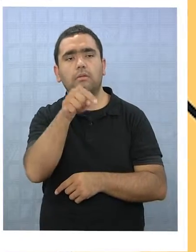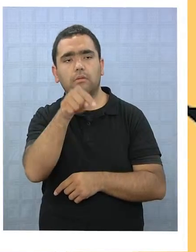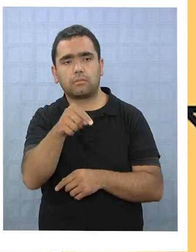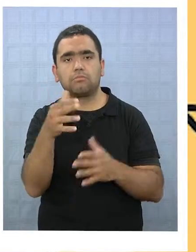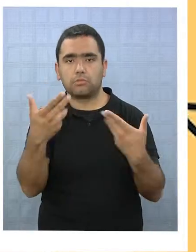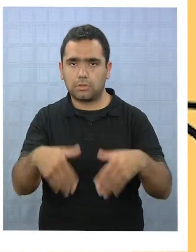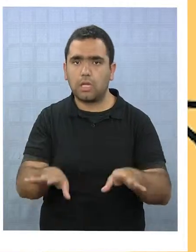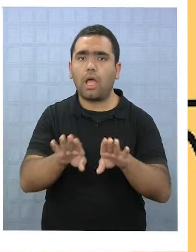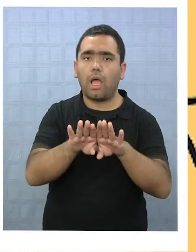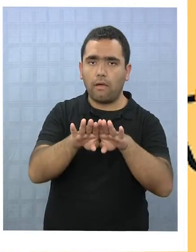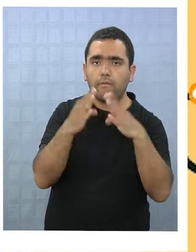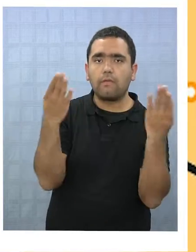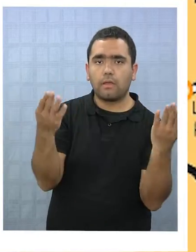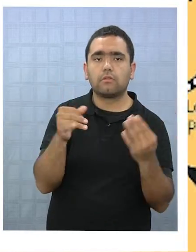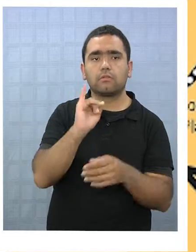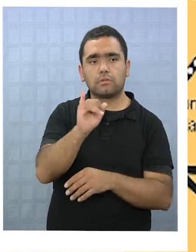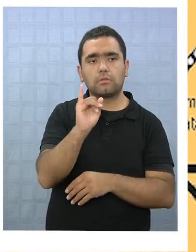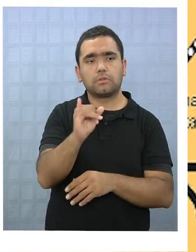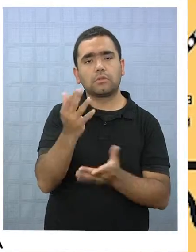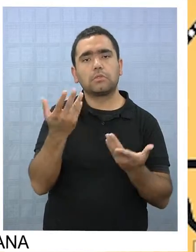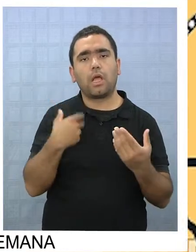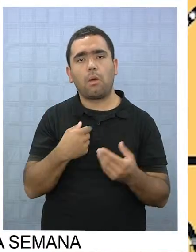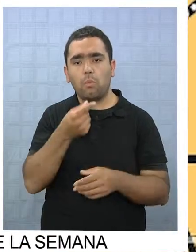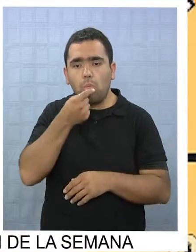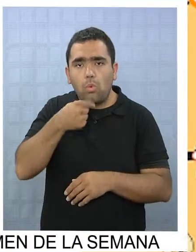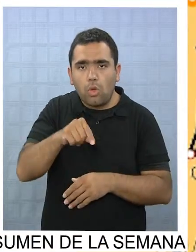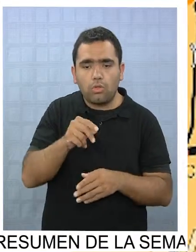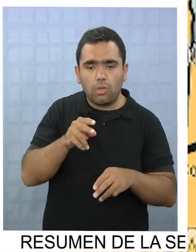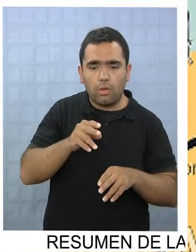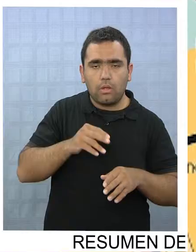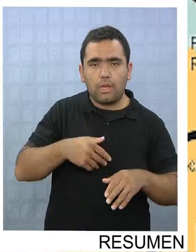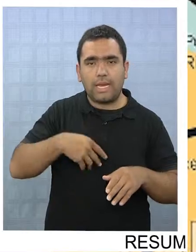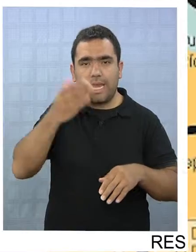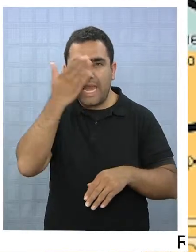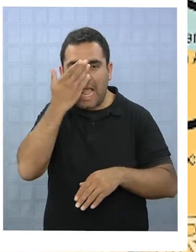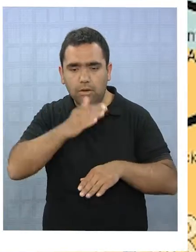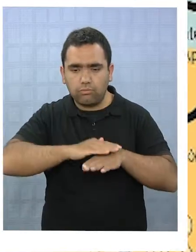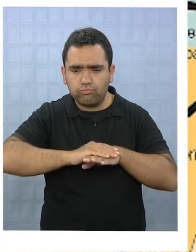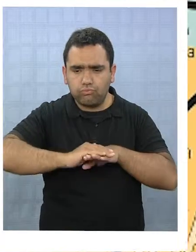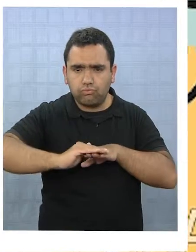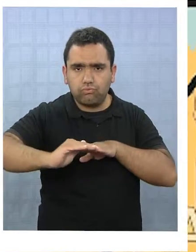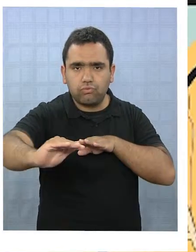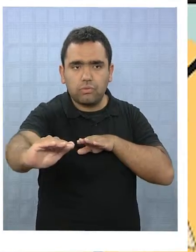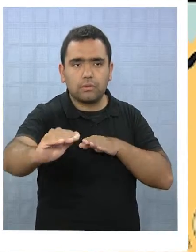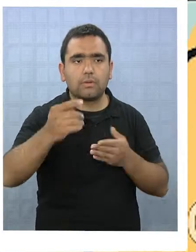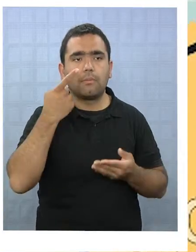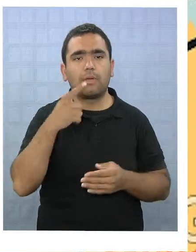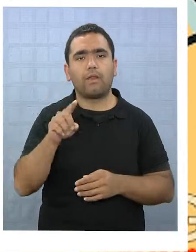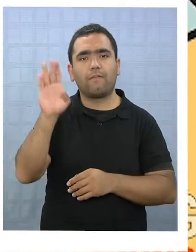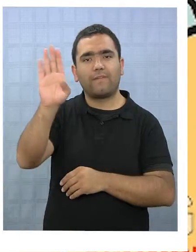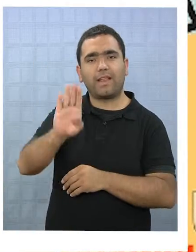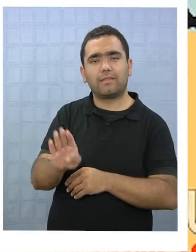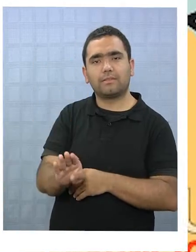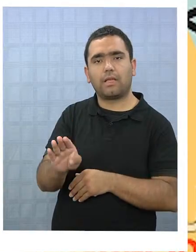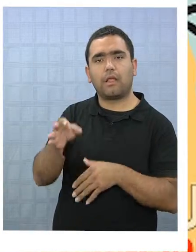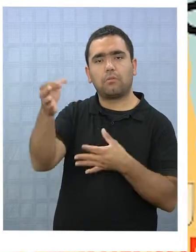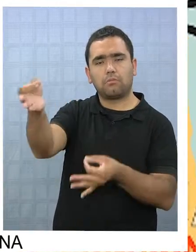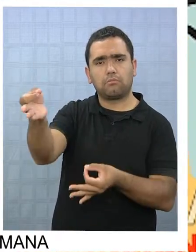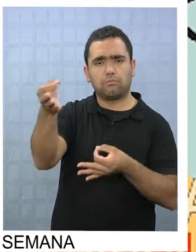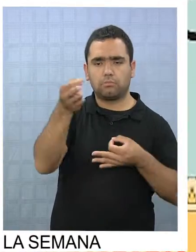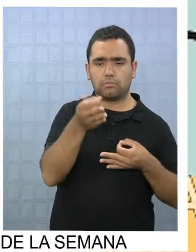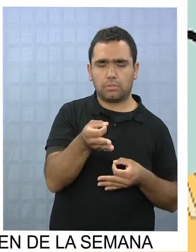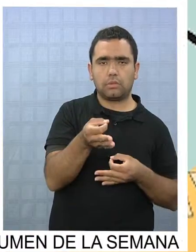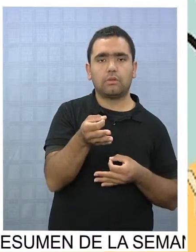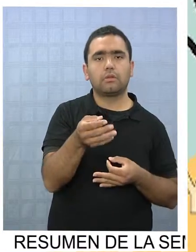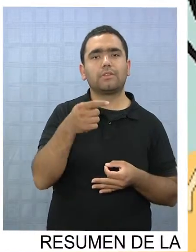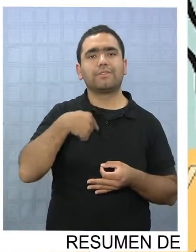listos a pavimentar. Y desde Brasilia nos llegó, lo que yo diría en vulgar palabra,